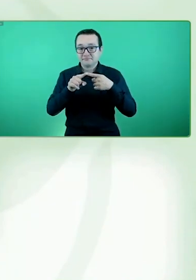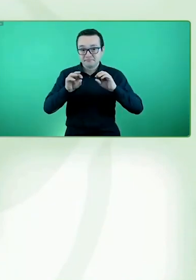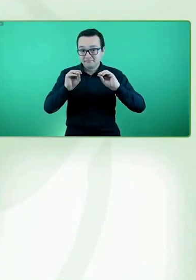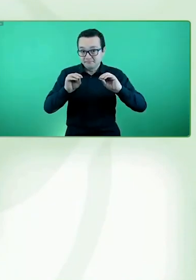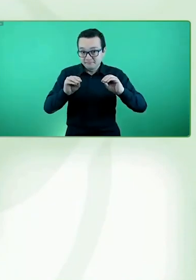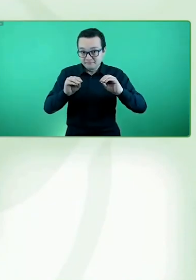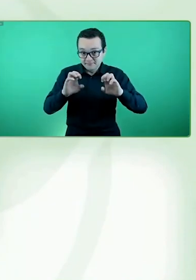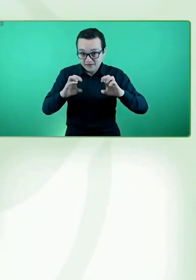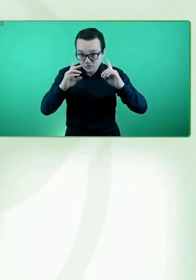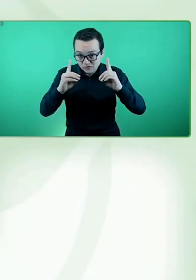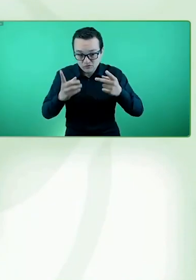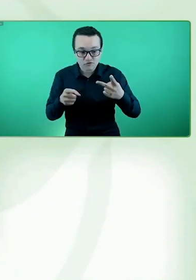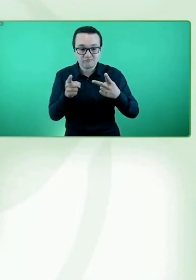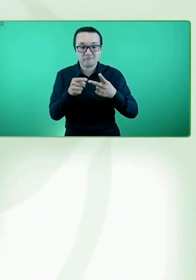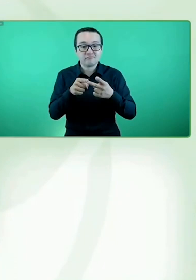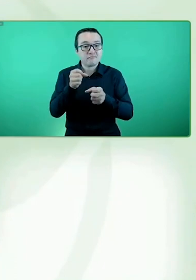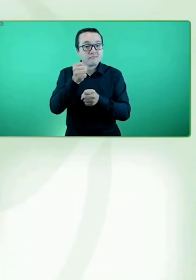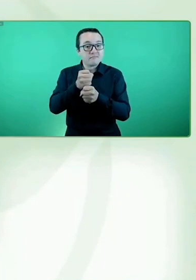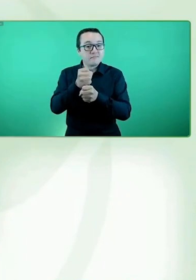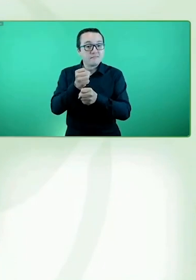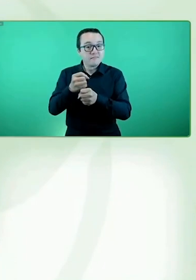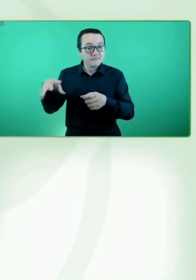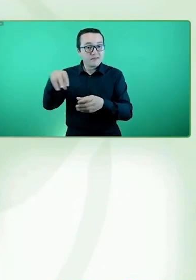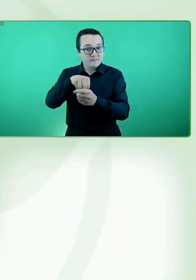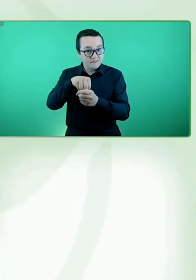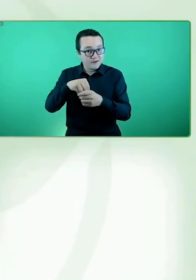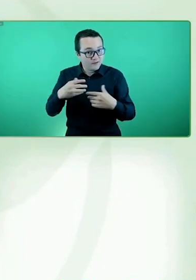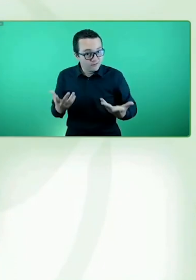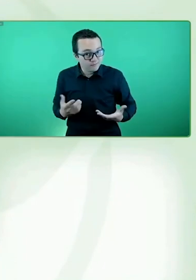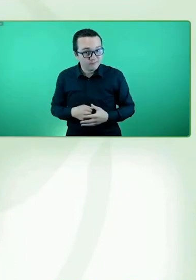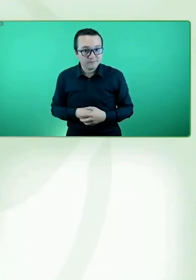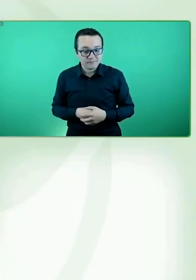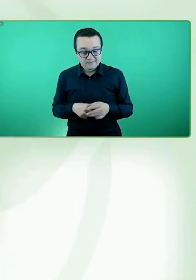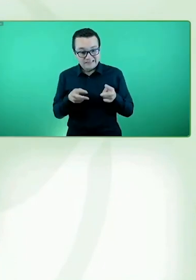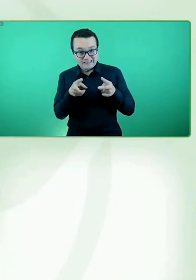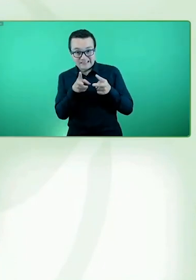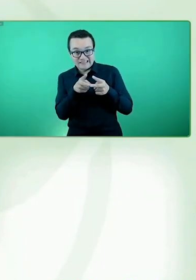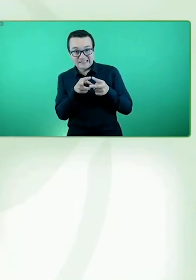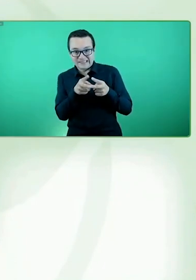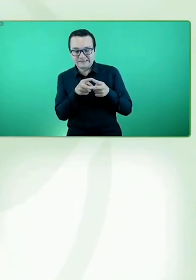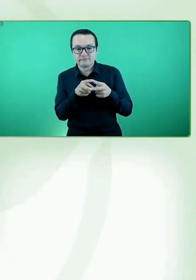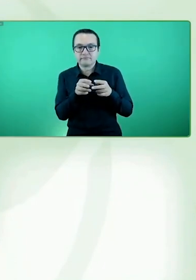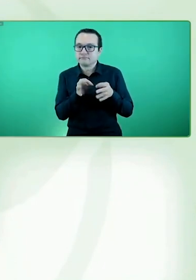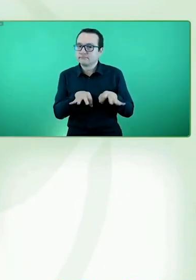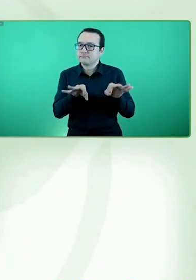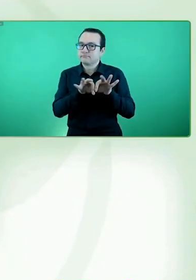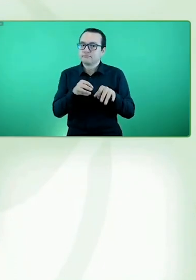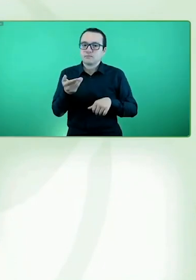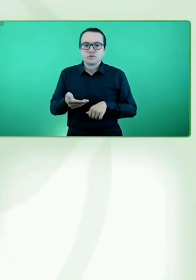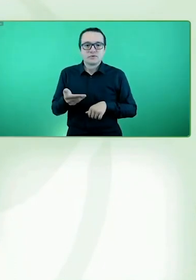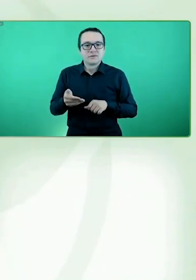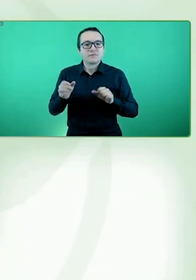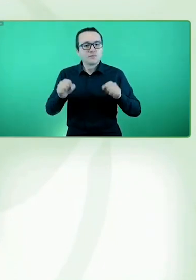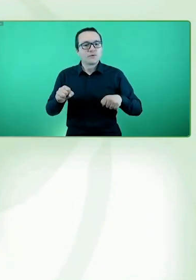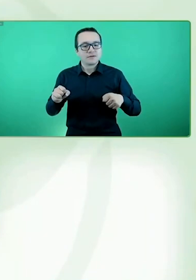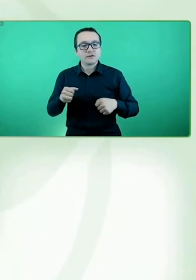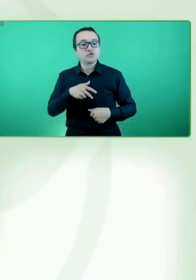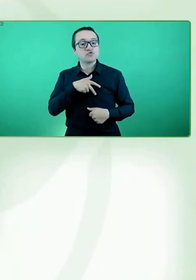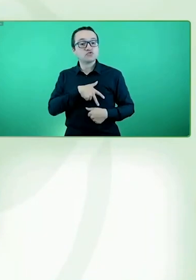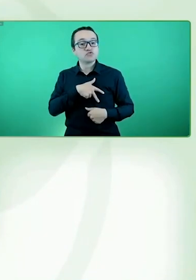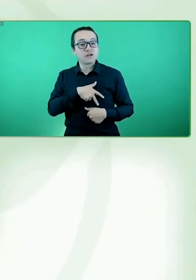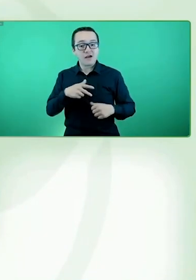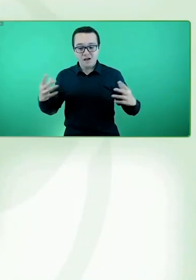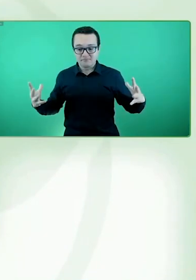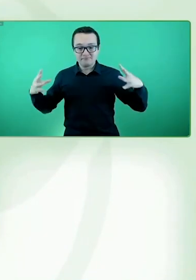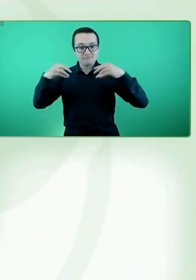son servicios importantes para lograr una inclusión social. Pero si no contamos, por otro lado, con